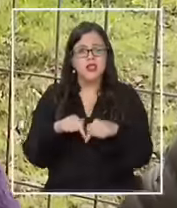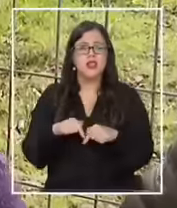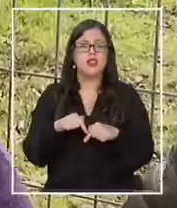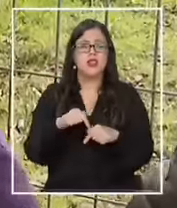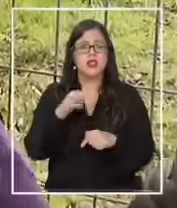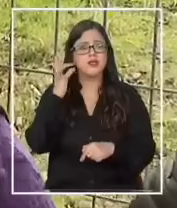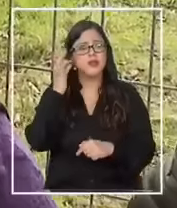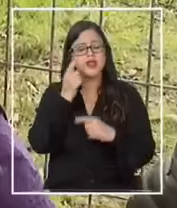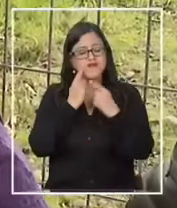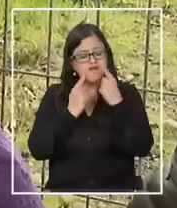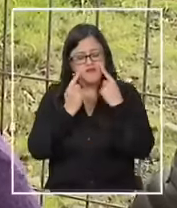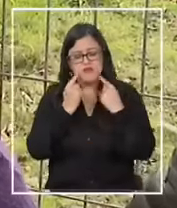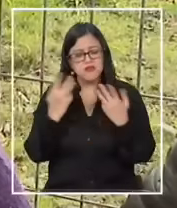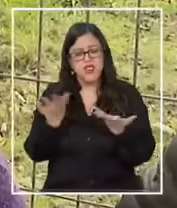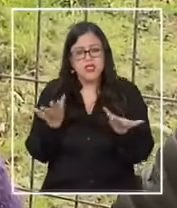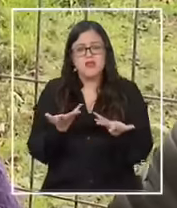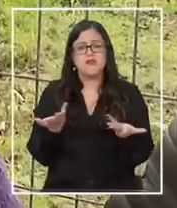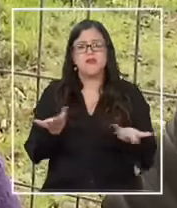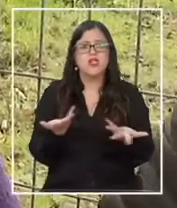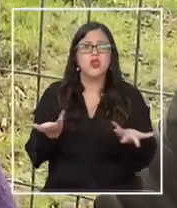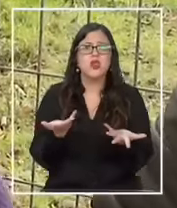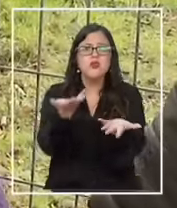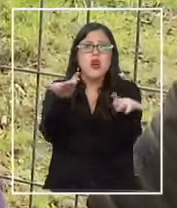y ahora como está